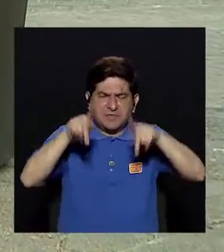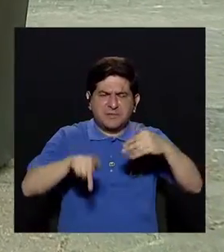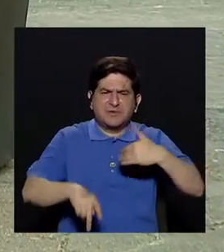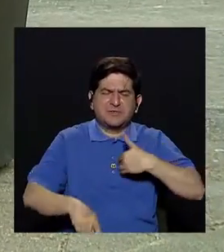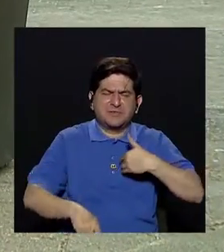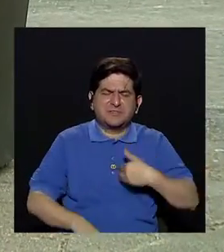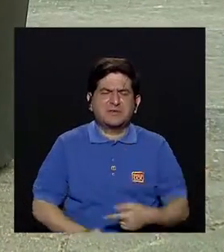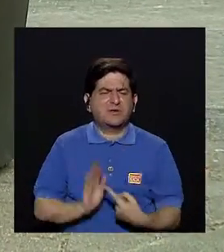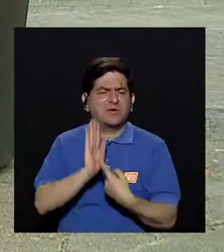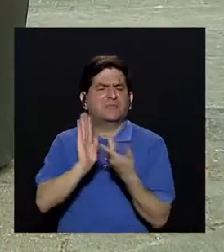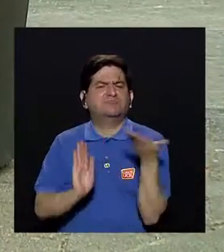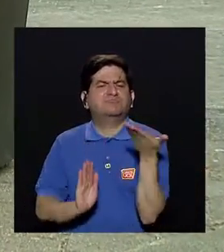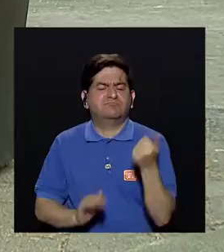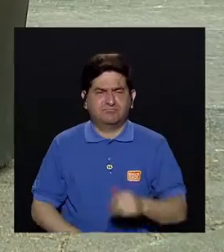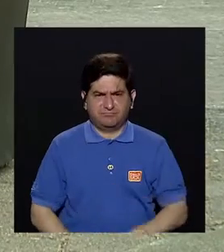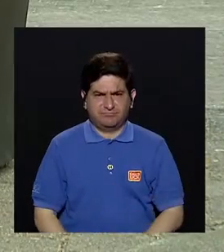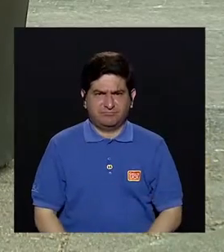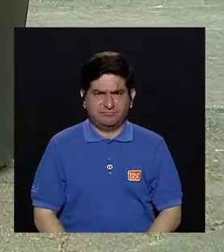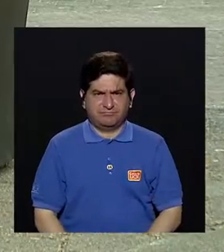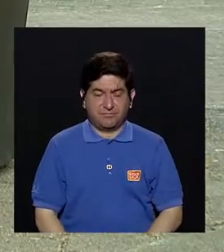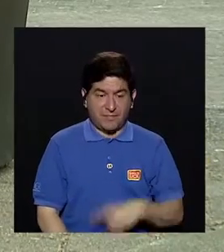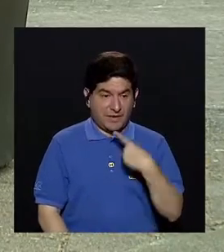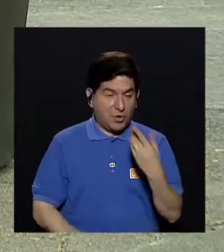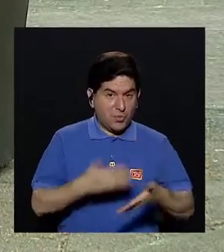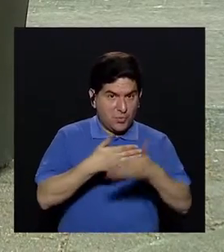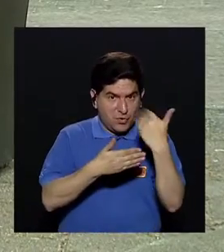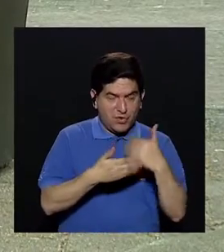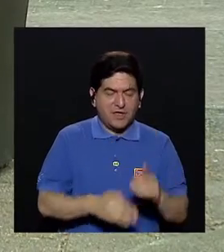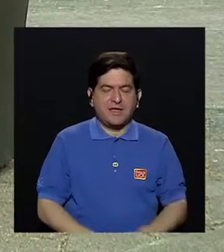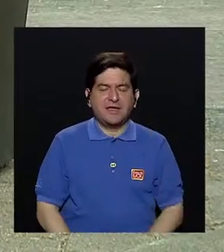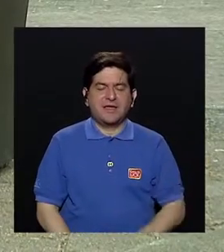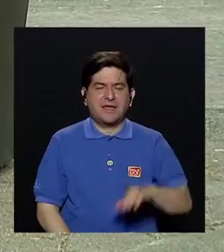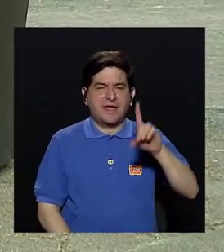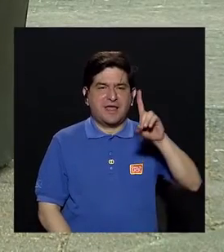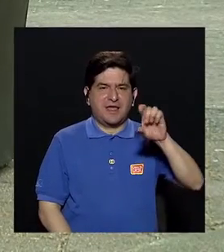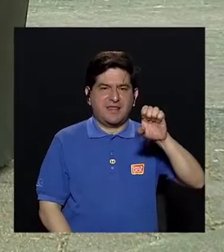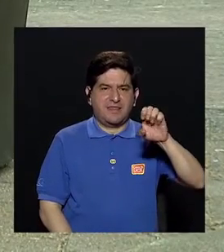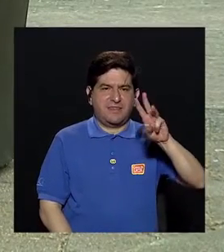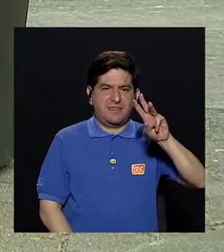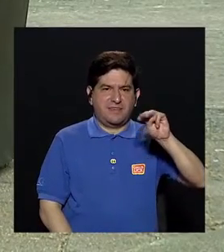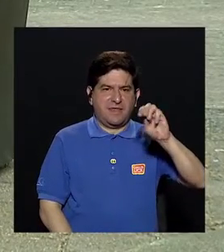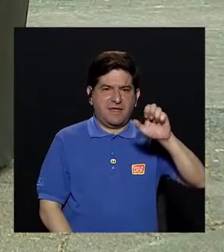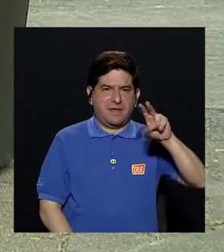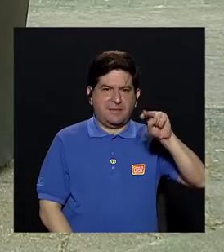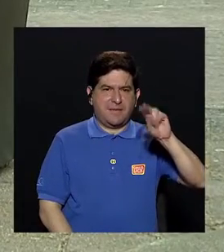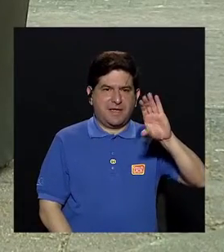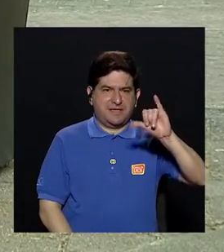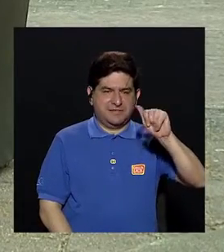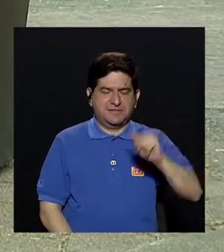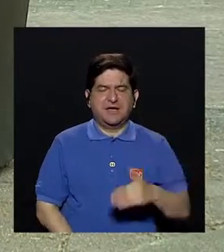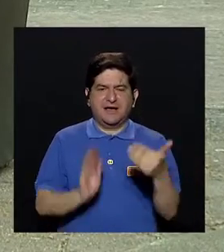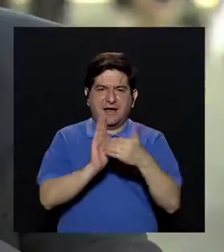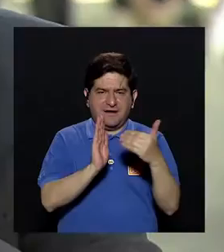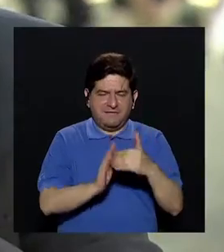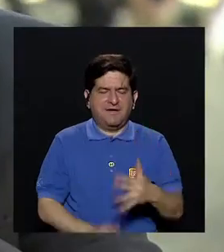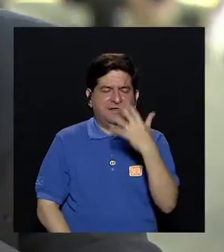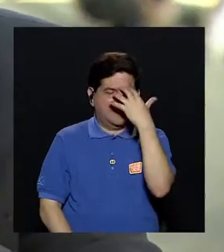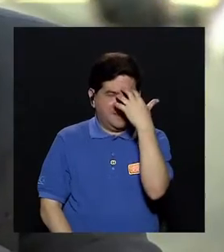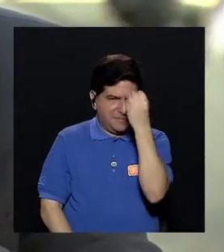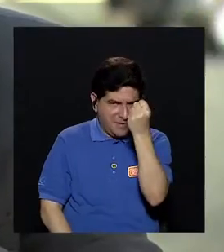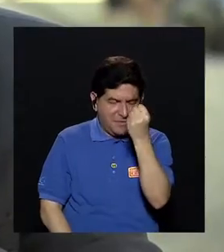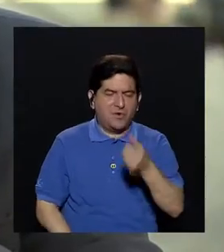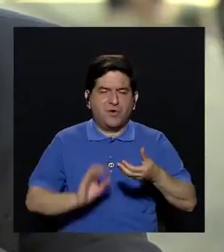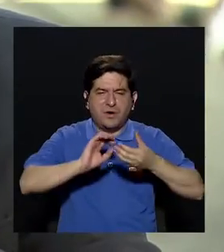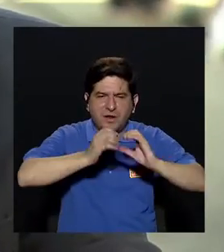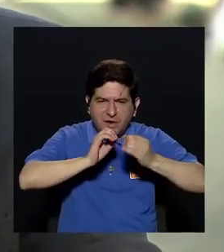una persona que lo tiene? Sí, como le decía, las demencias afectan las funciones mentales superiores, memoria,